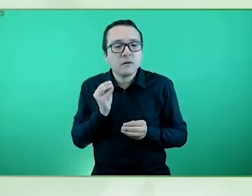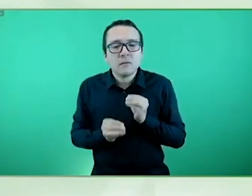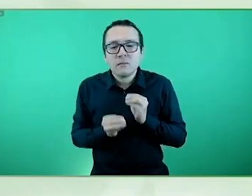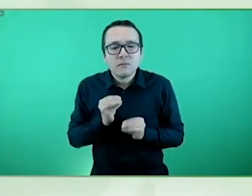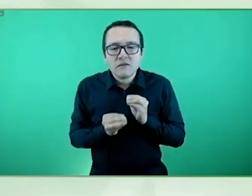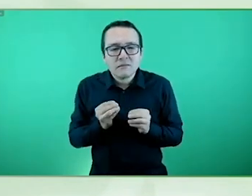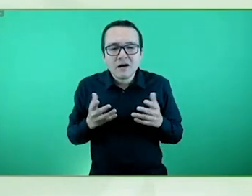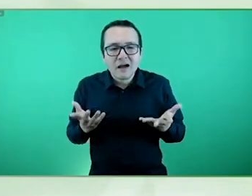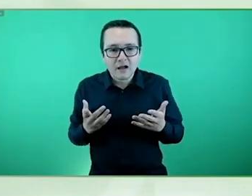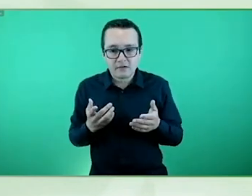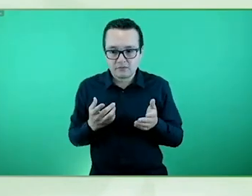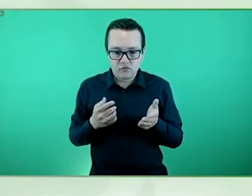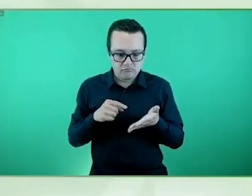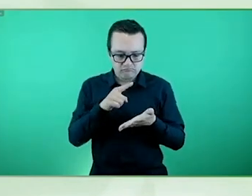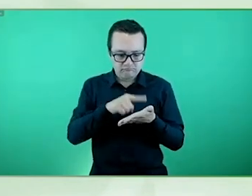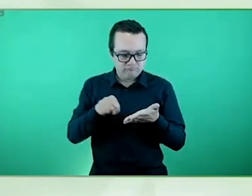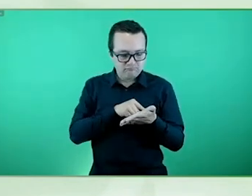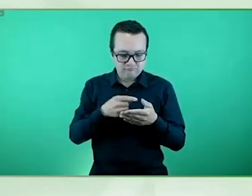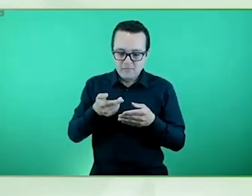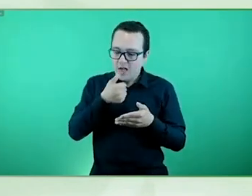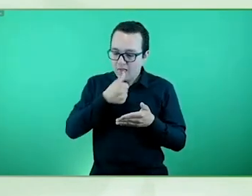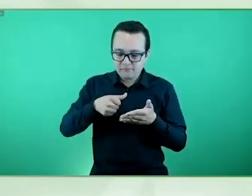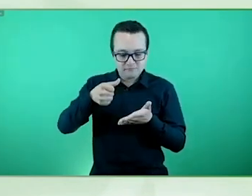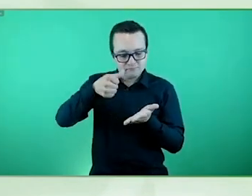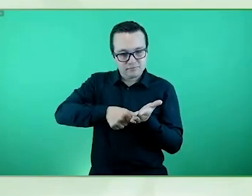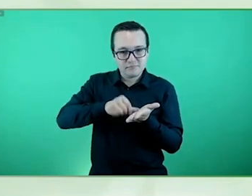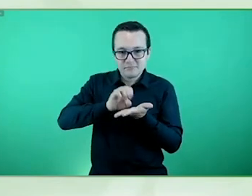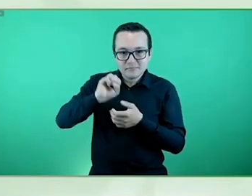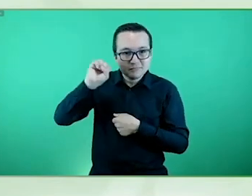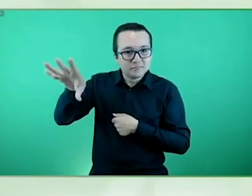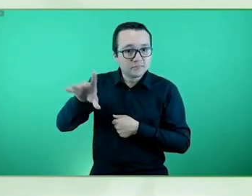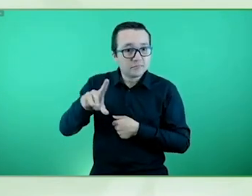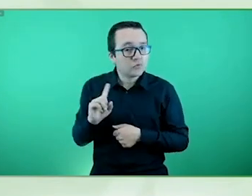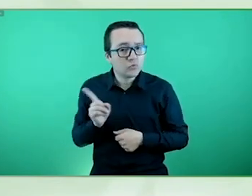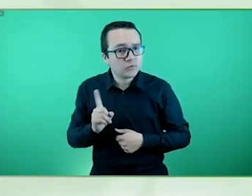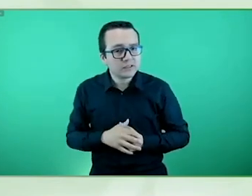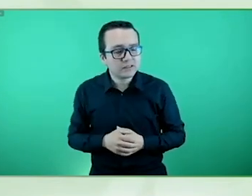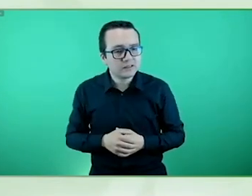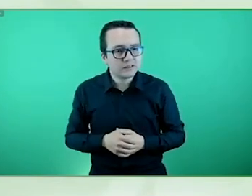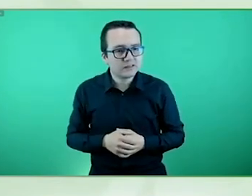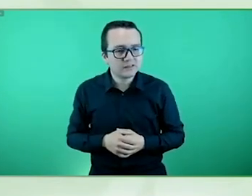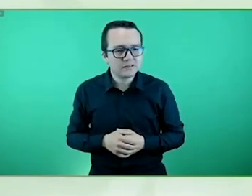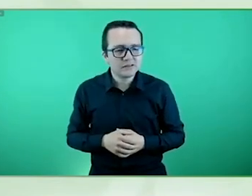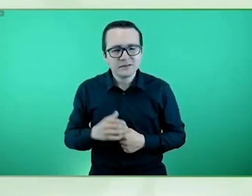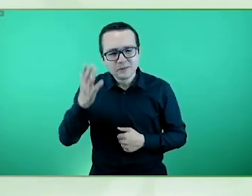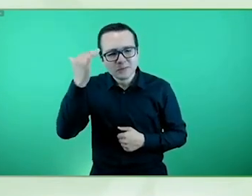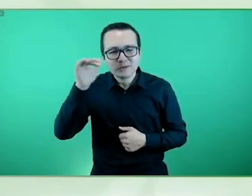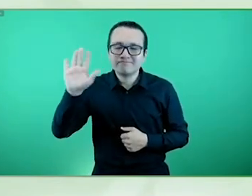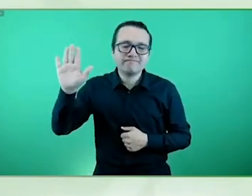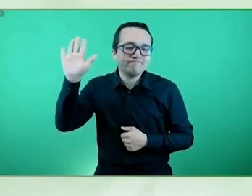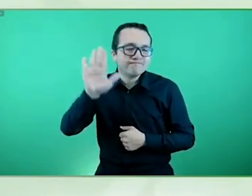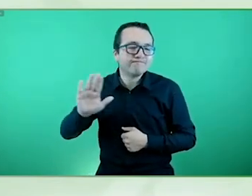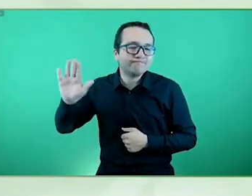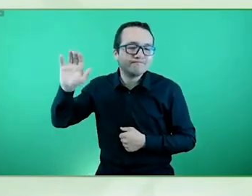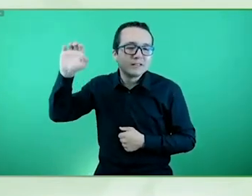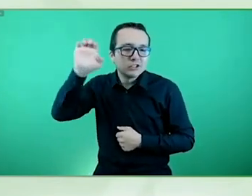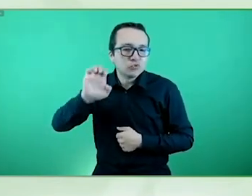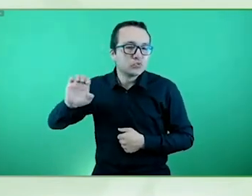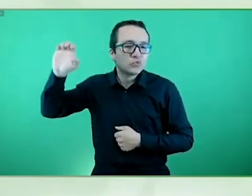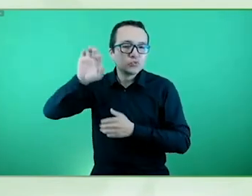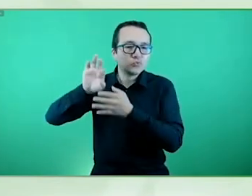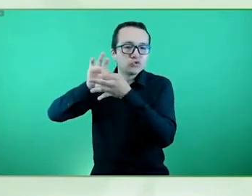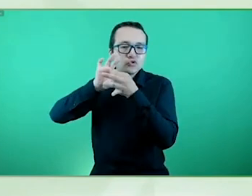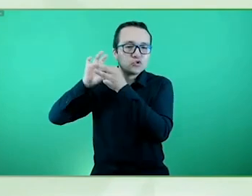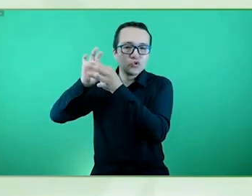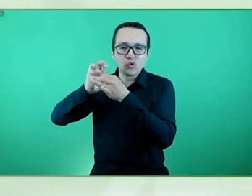correo pues son ejemplos de las barreras que existen en algunos de los países de la Unión Europea en nueve países de la Unión